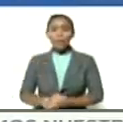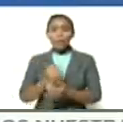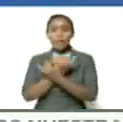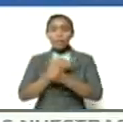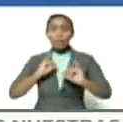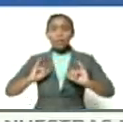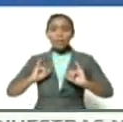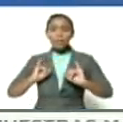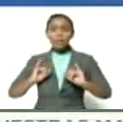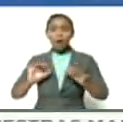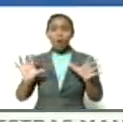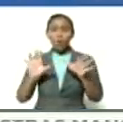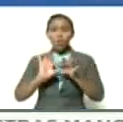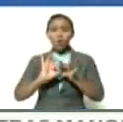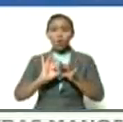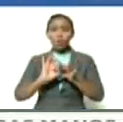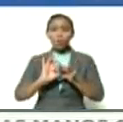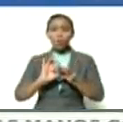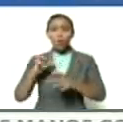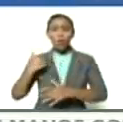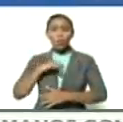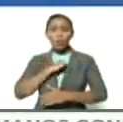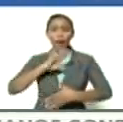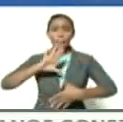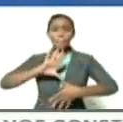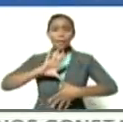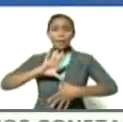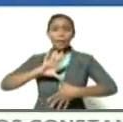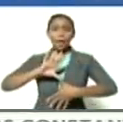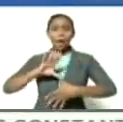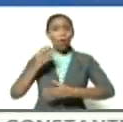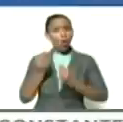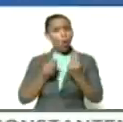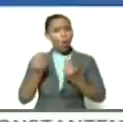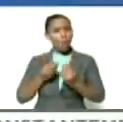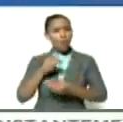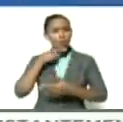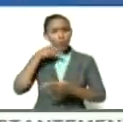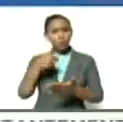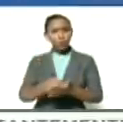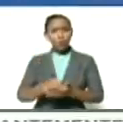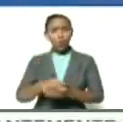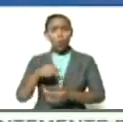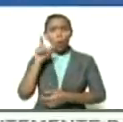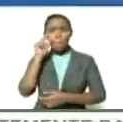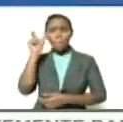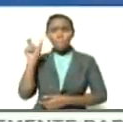unión nuestra americana como la llamaría José Martí